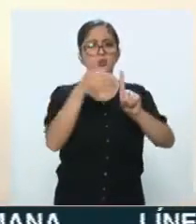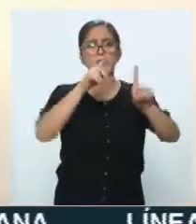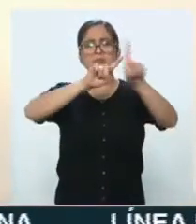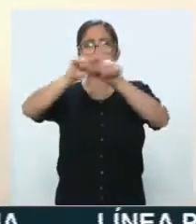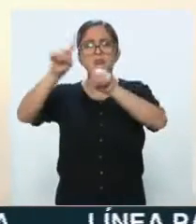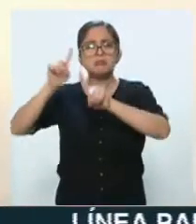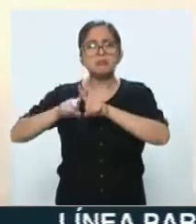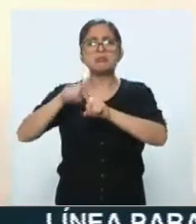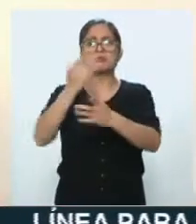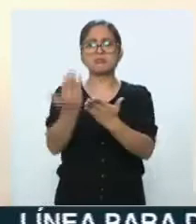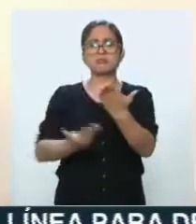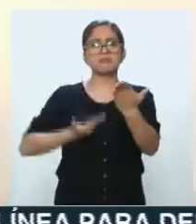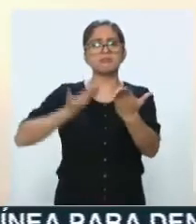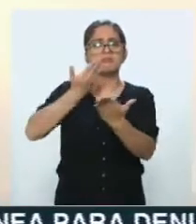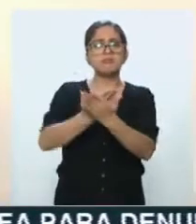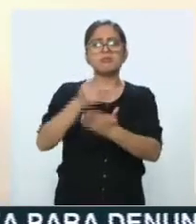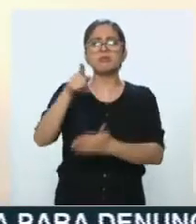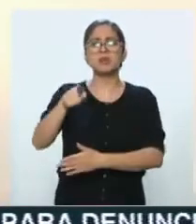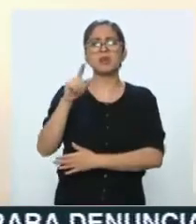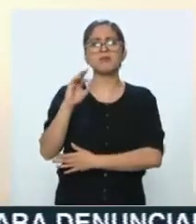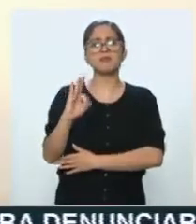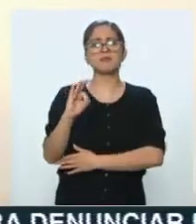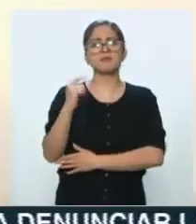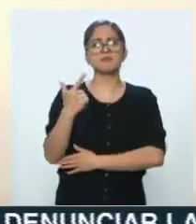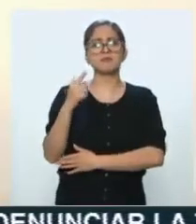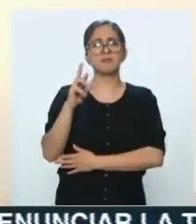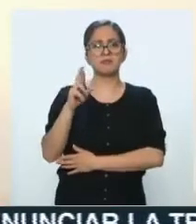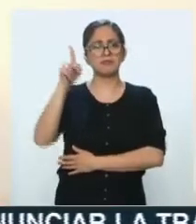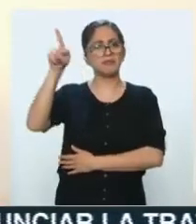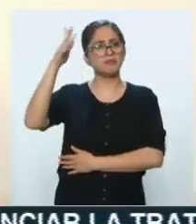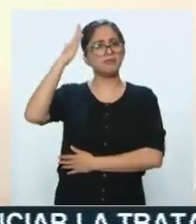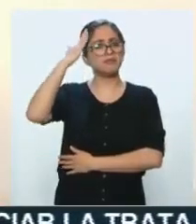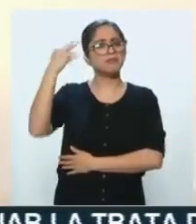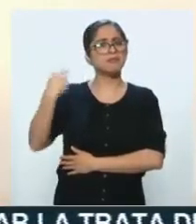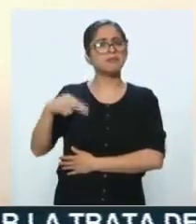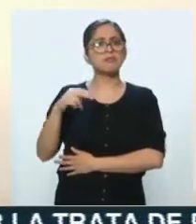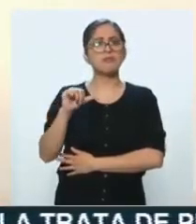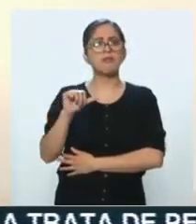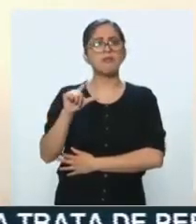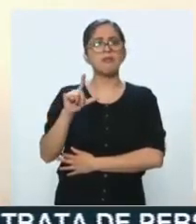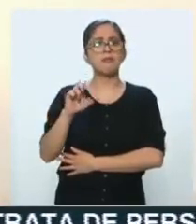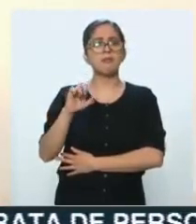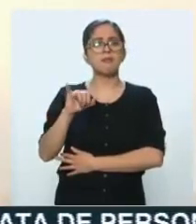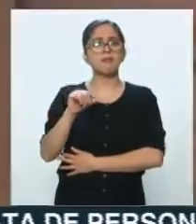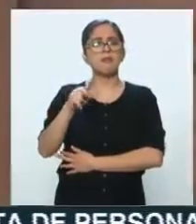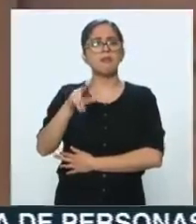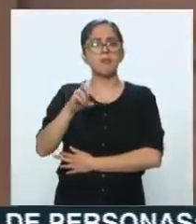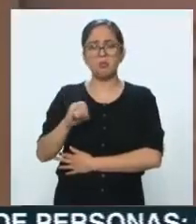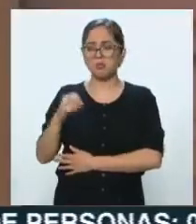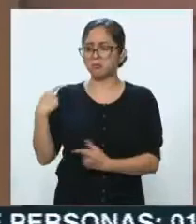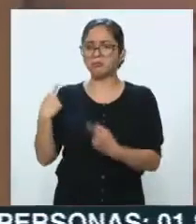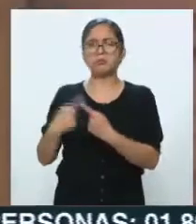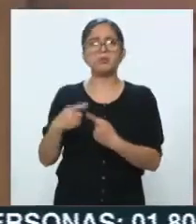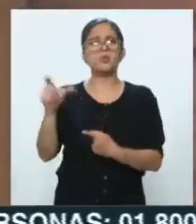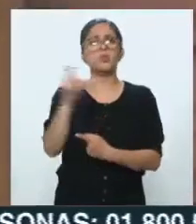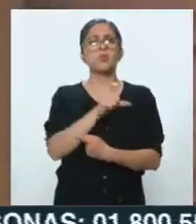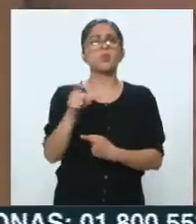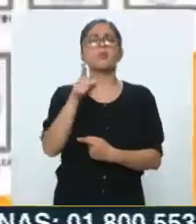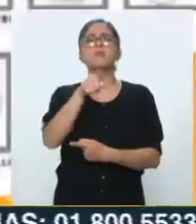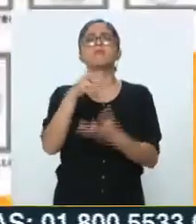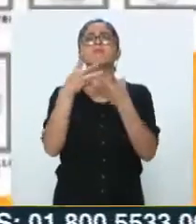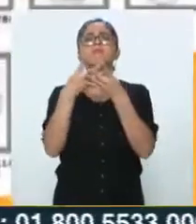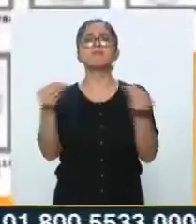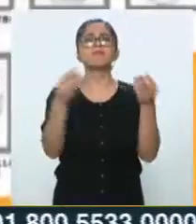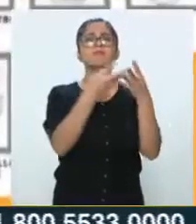casos presentados por el Fiscal General de Justicia Alejandro Gers Manero esta semana? ¿La de la desaparición